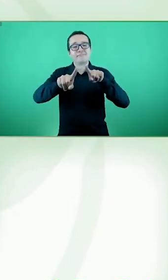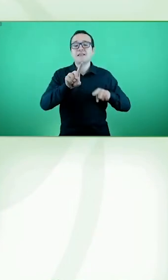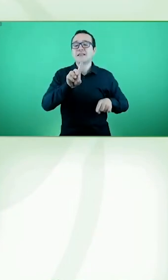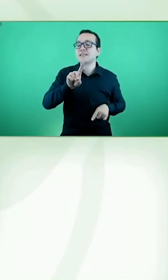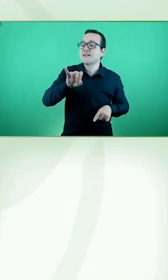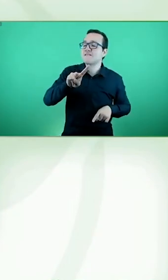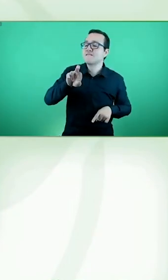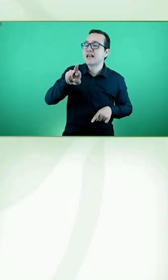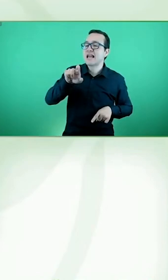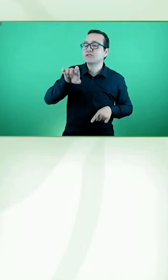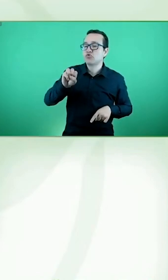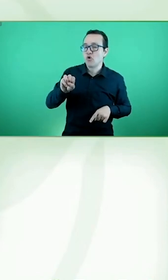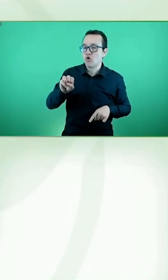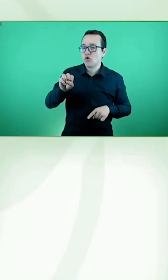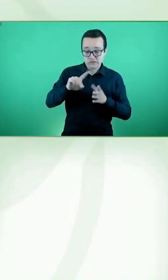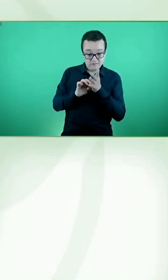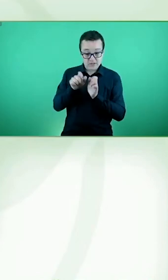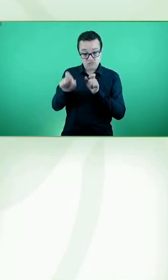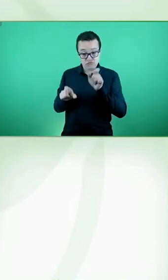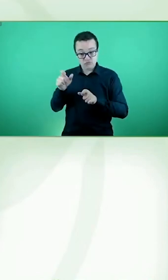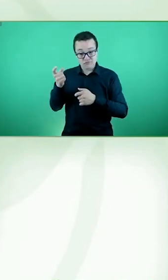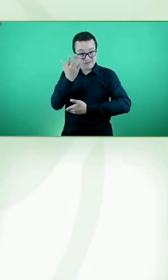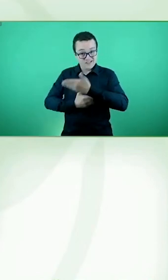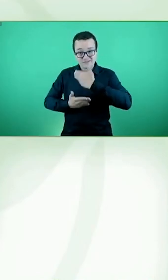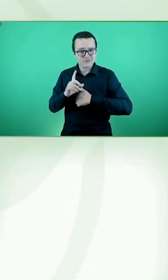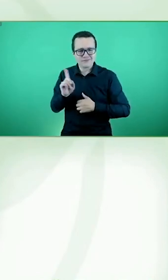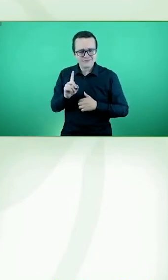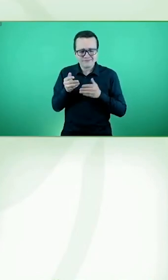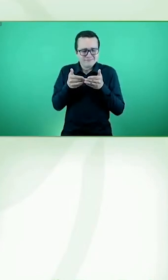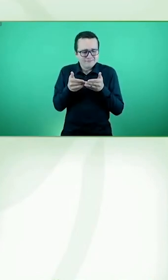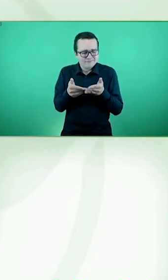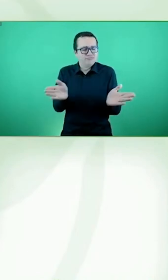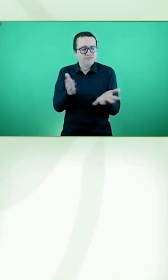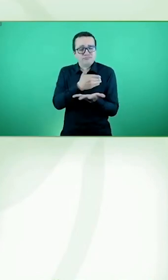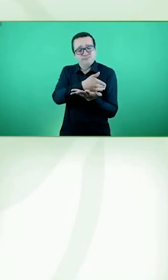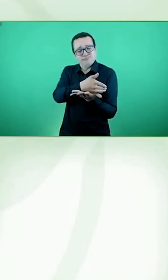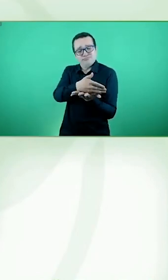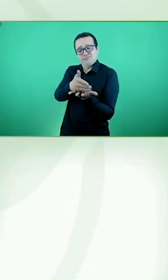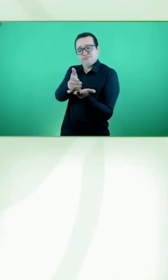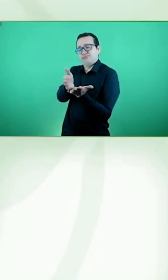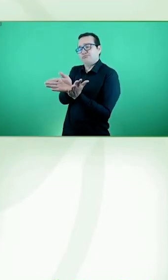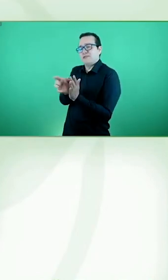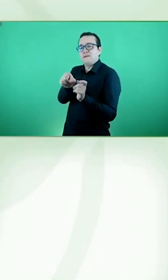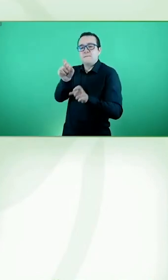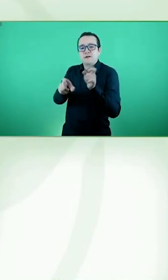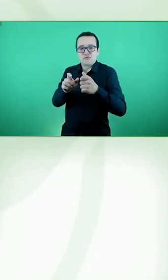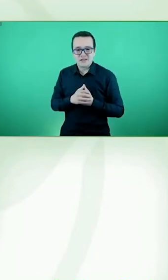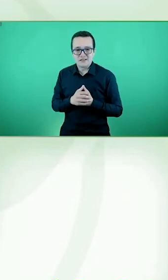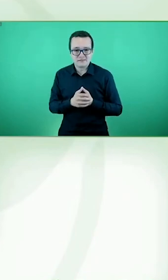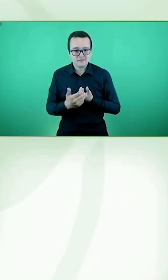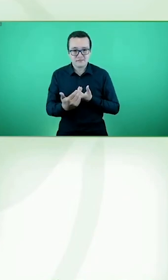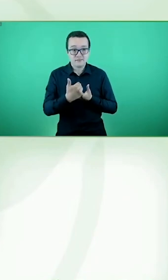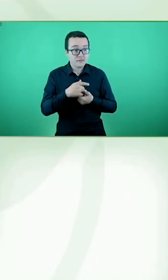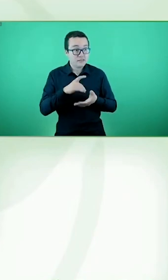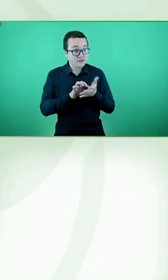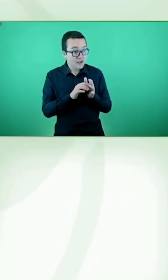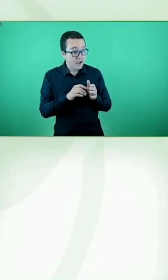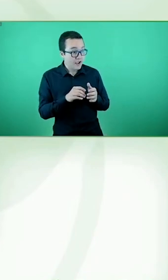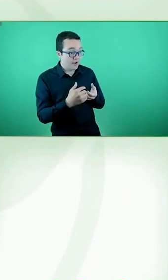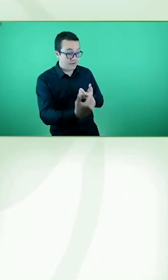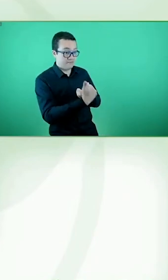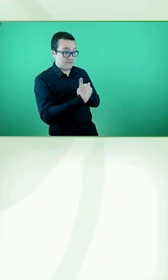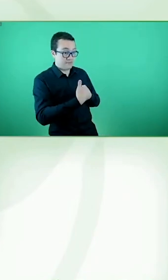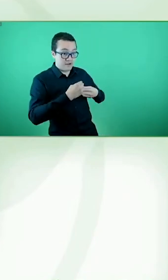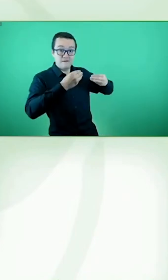las distintas capacidades que puedan tener las personas consumidoras. Las personas consumidoras no somos un bloque homogéneo, que tengamos